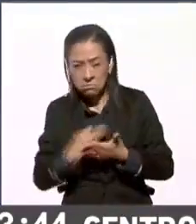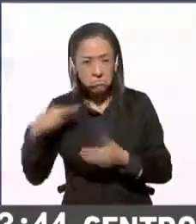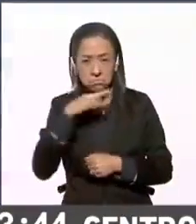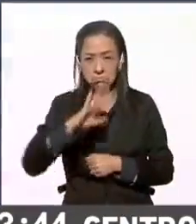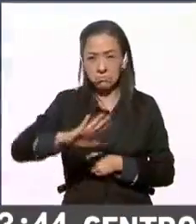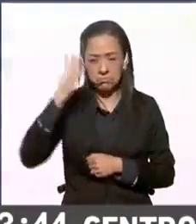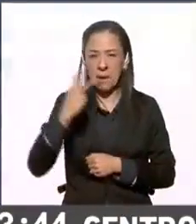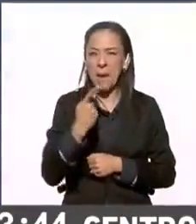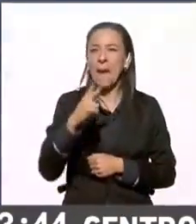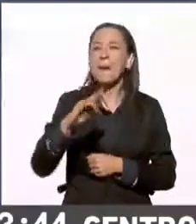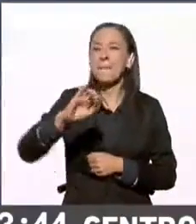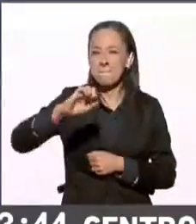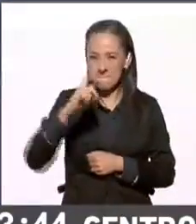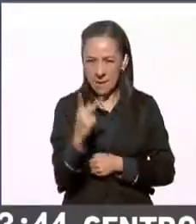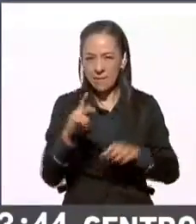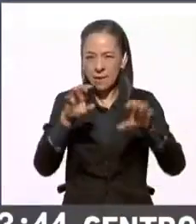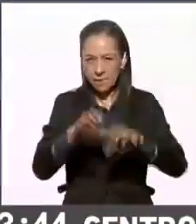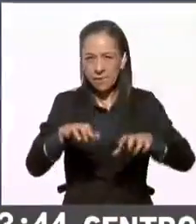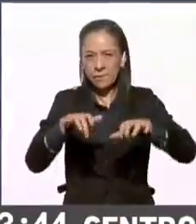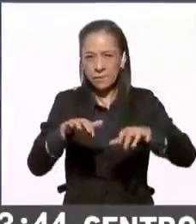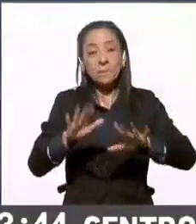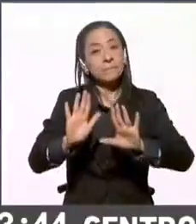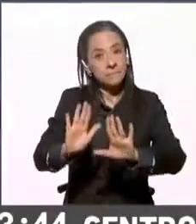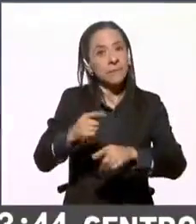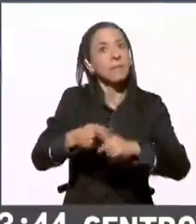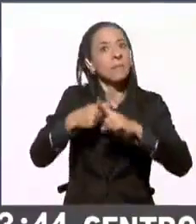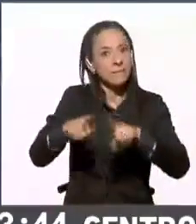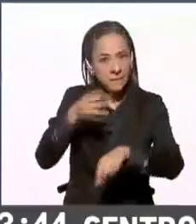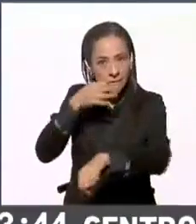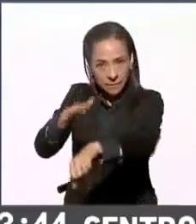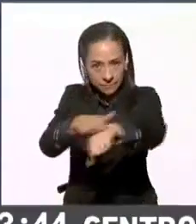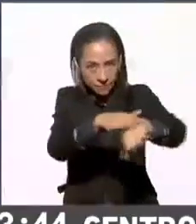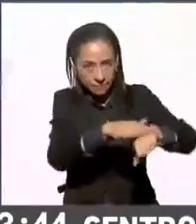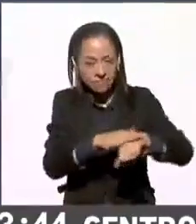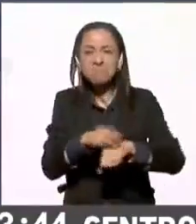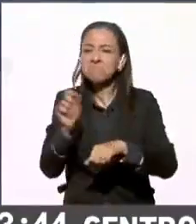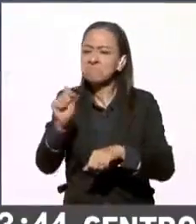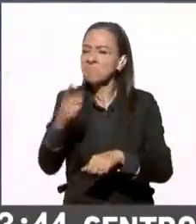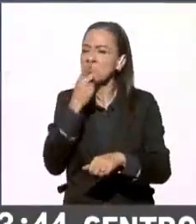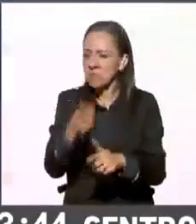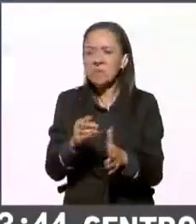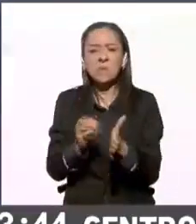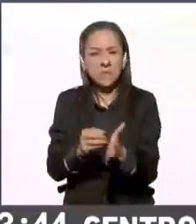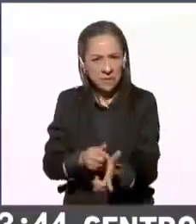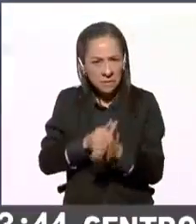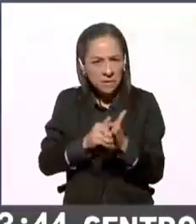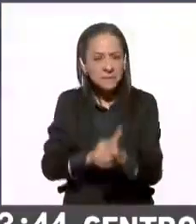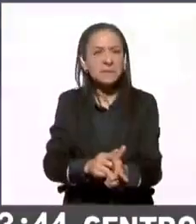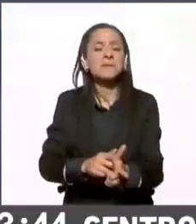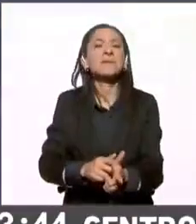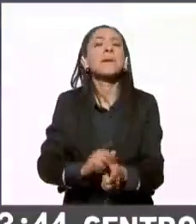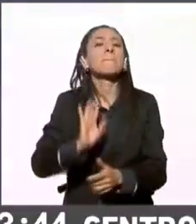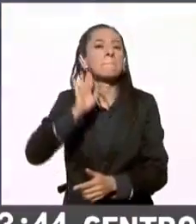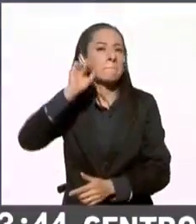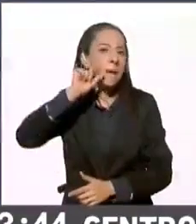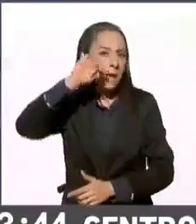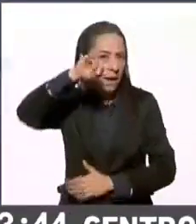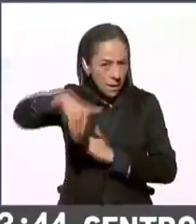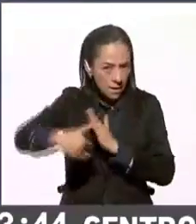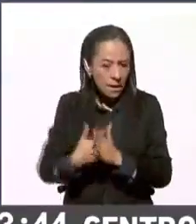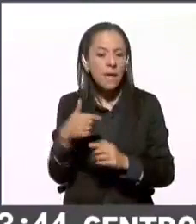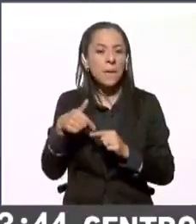el PREP, que es un ejercicio distinto, hay que recordarle a la audiencia, seguirá funcionando hasta mañana y continuará en los días.